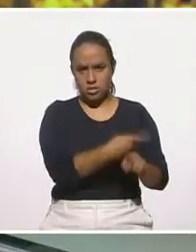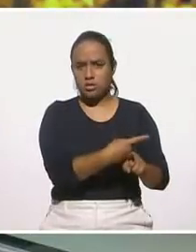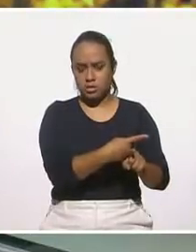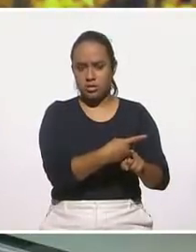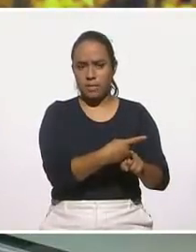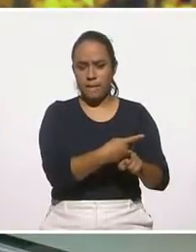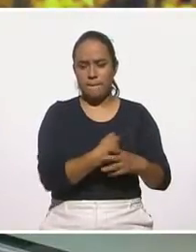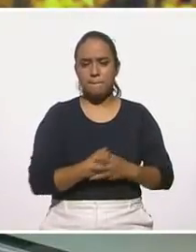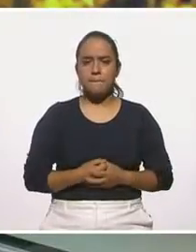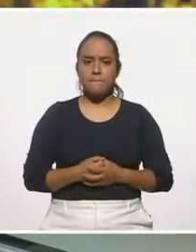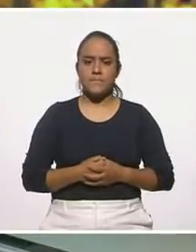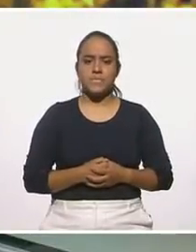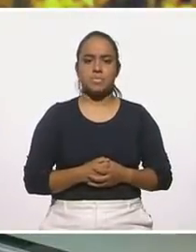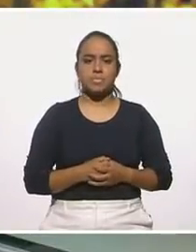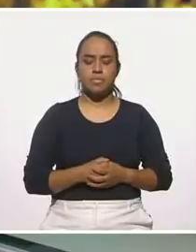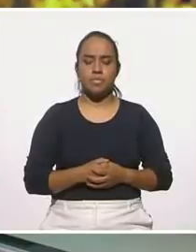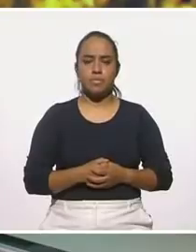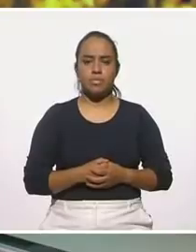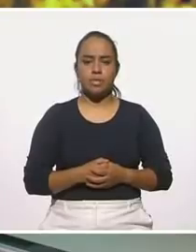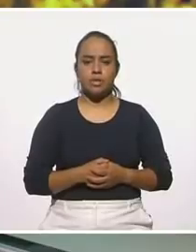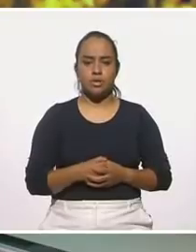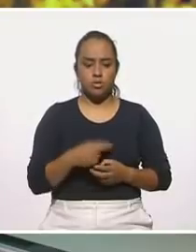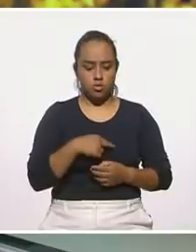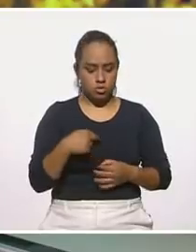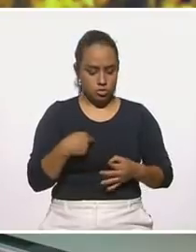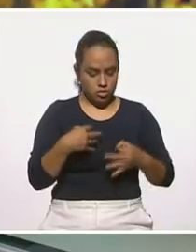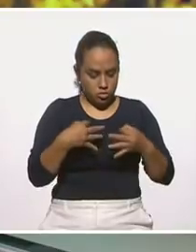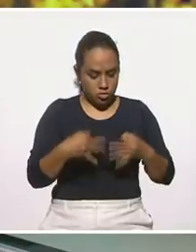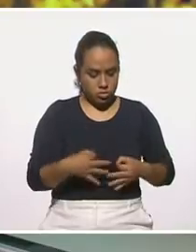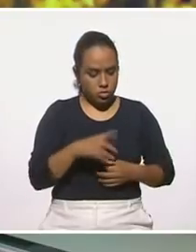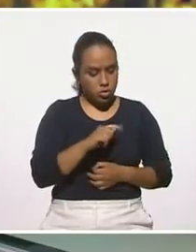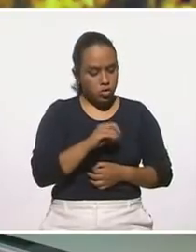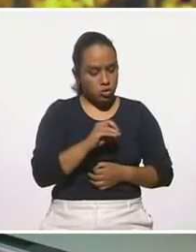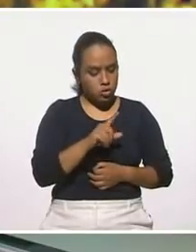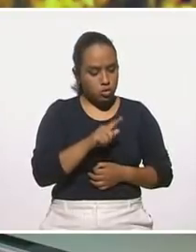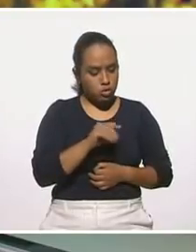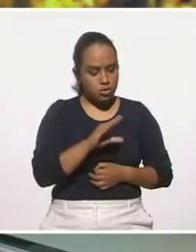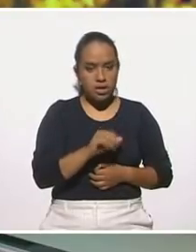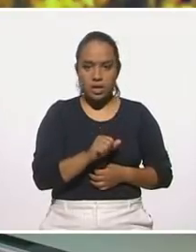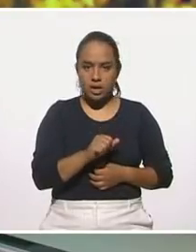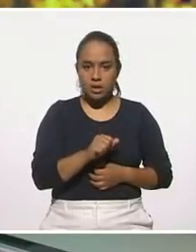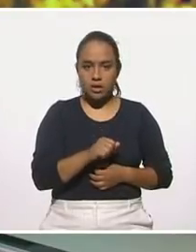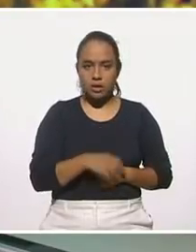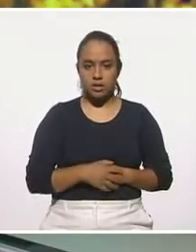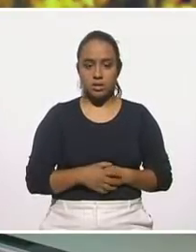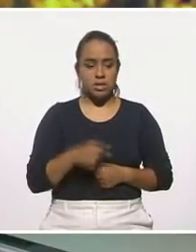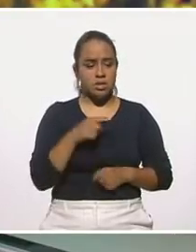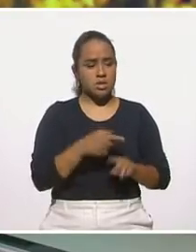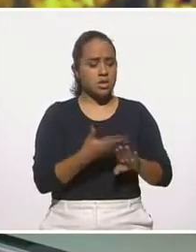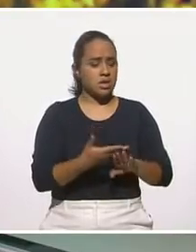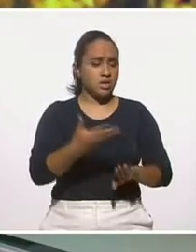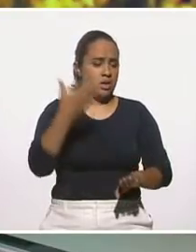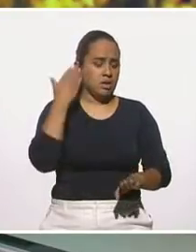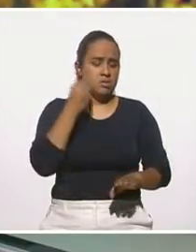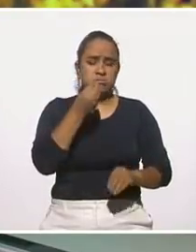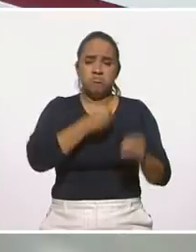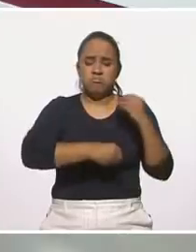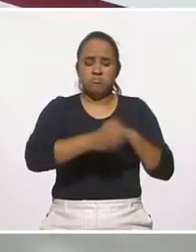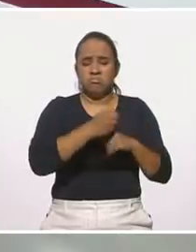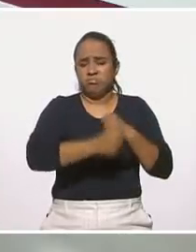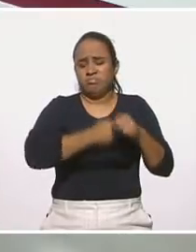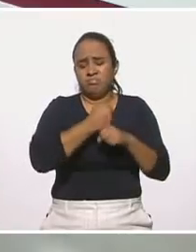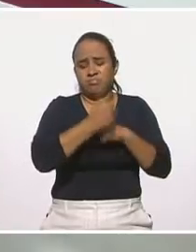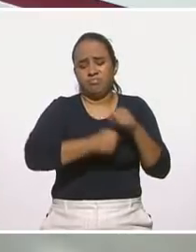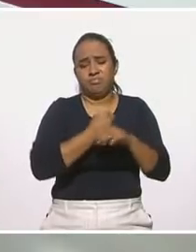fuimos, somos originarios de los toltecas. Este nopal se comía desde hace muchos años. Los primeros